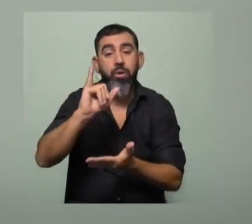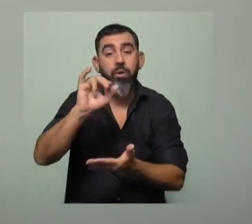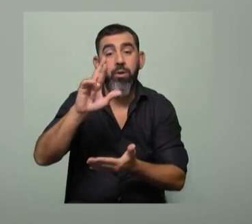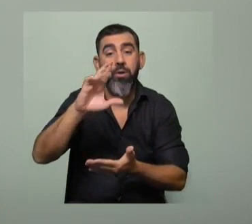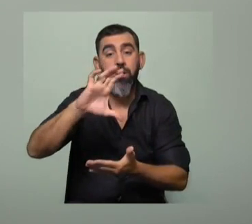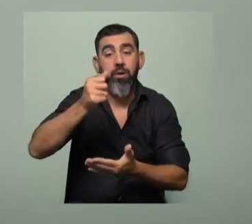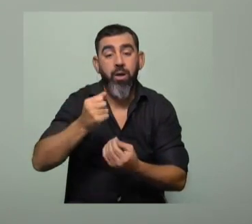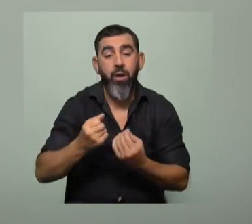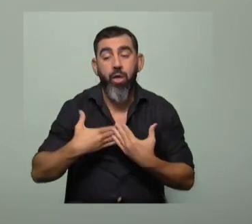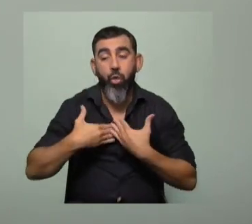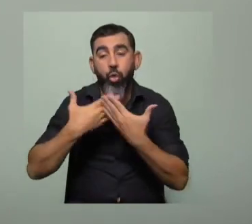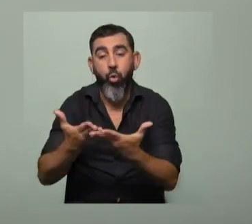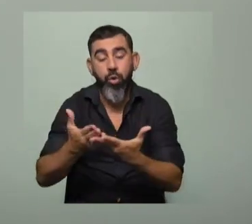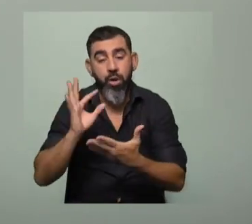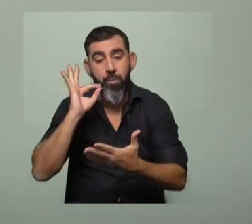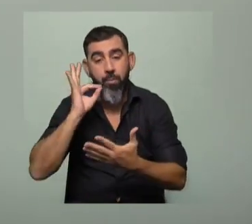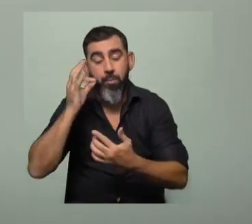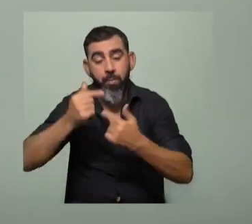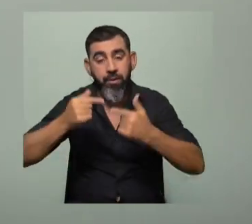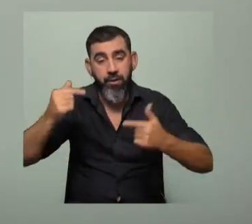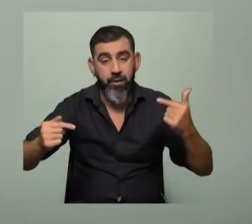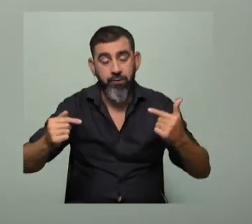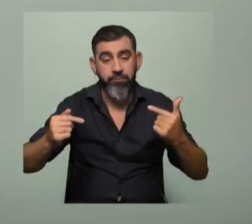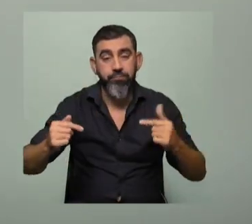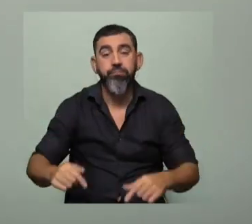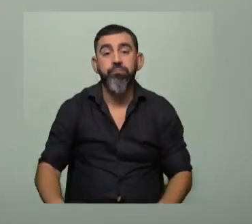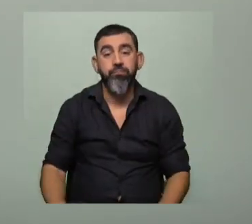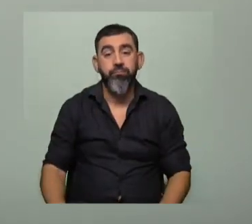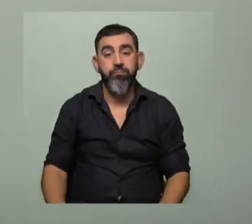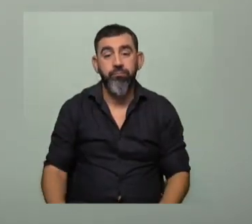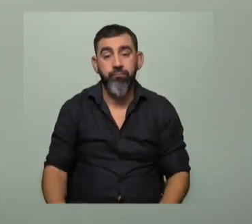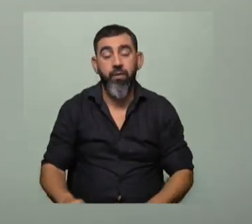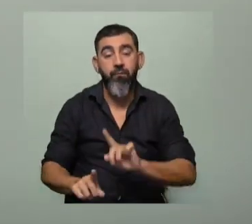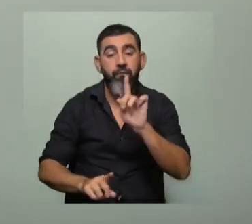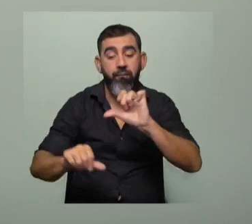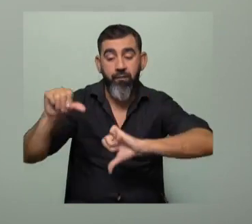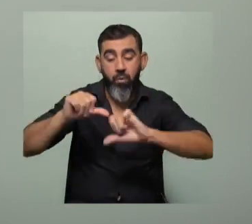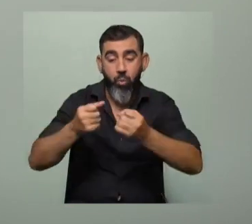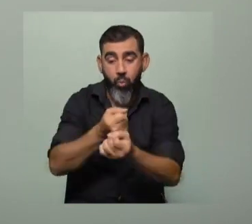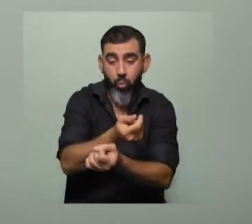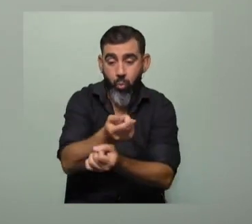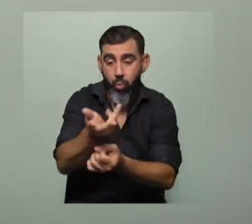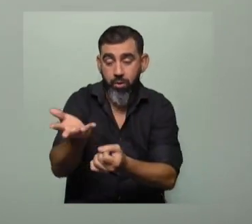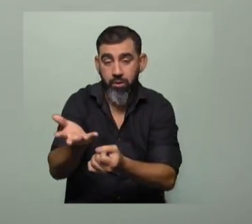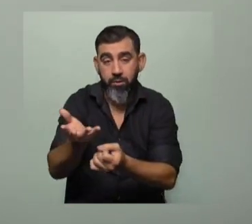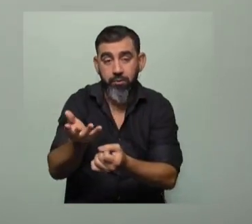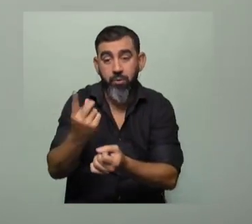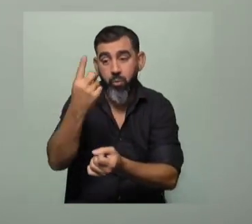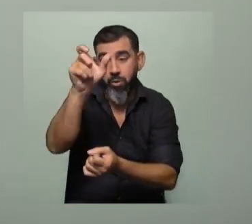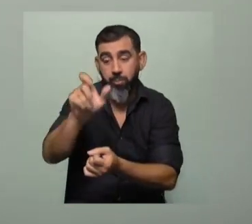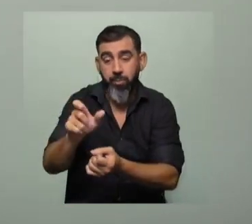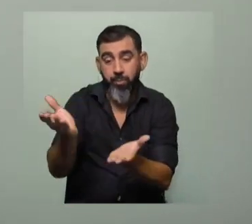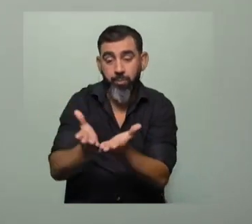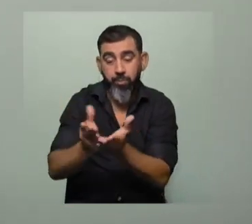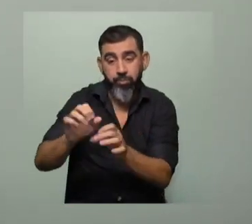dona el material vegetal. Este material vegetal es cuantificado en Fauta de Química y con una tesista de grado